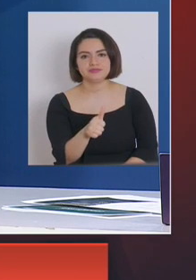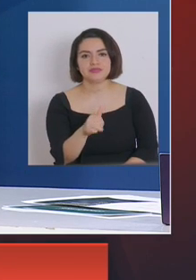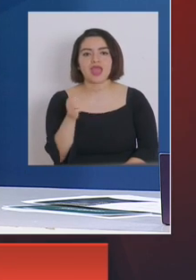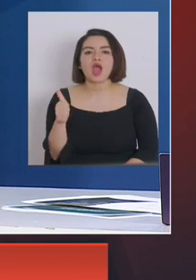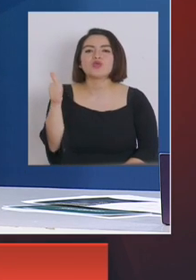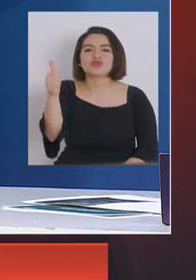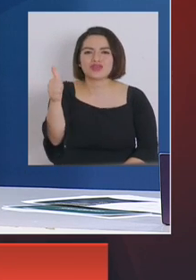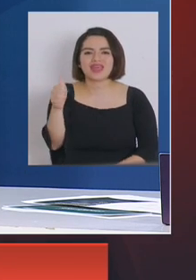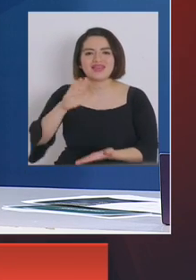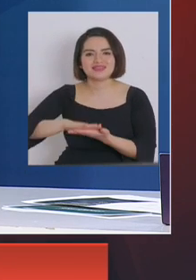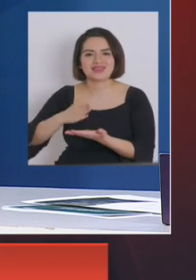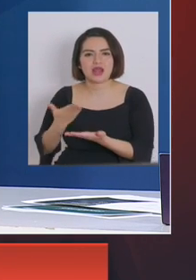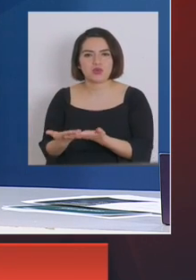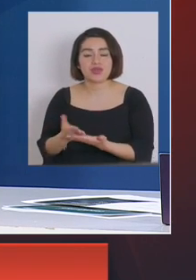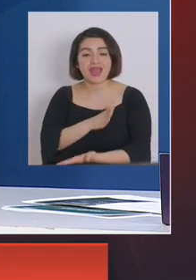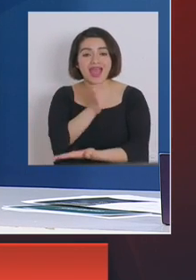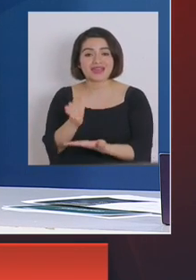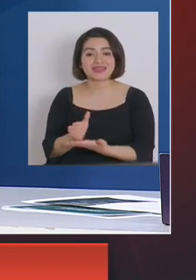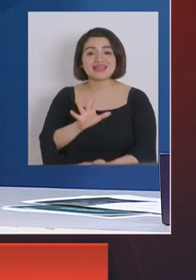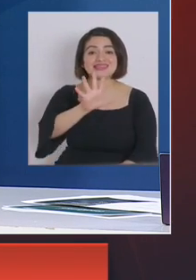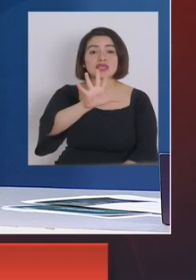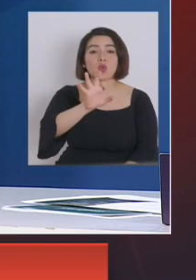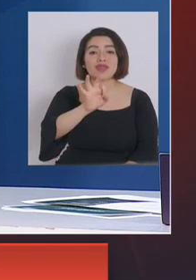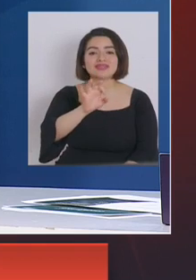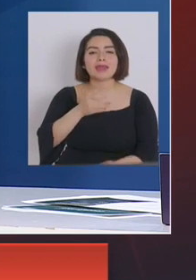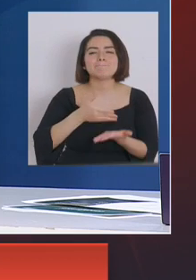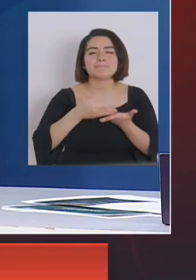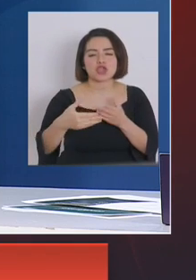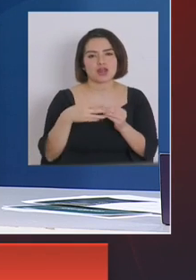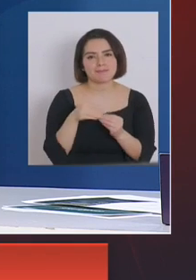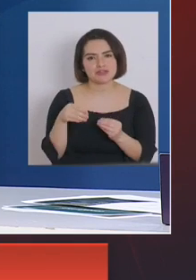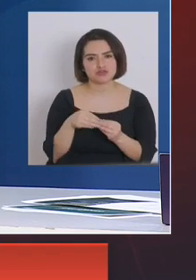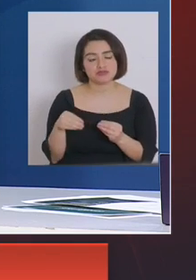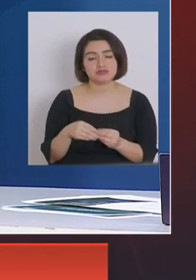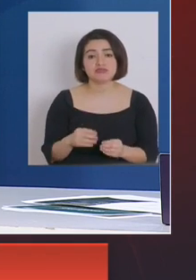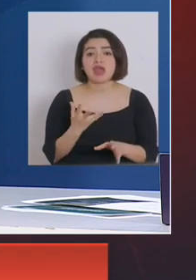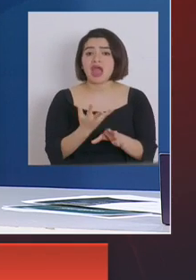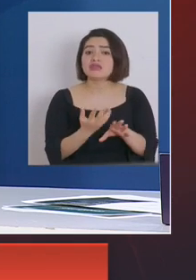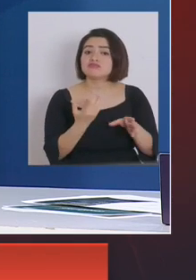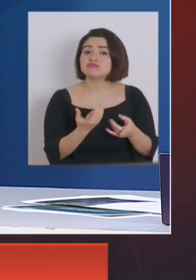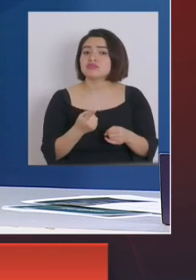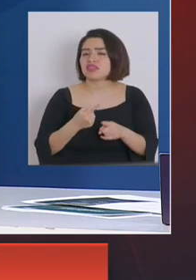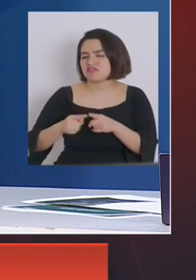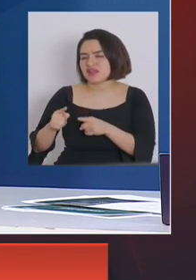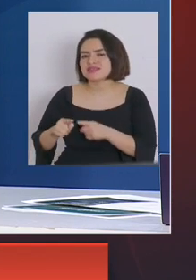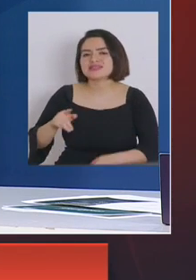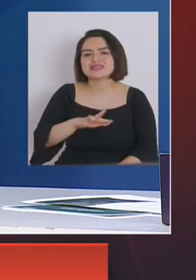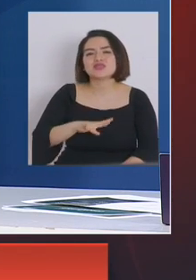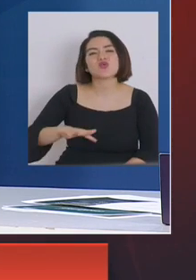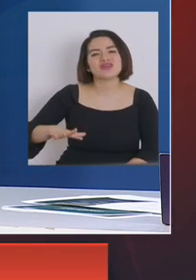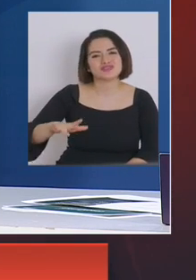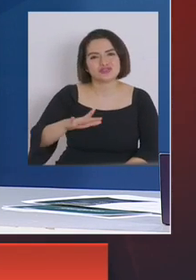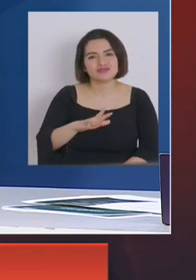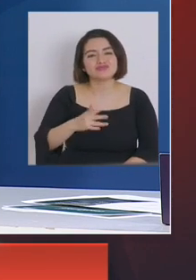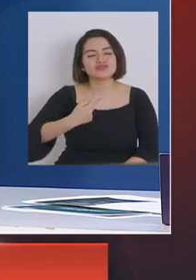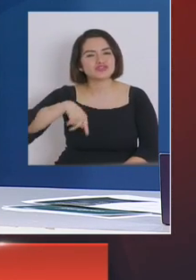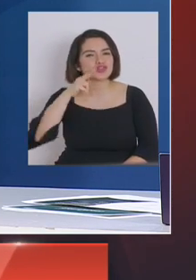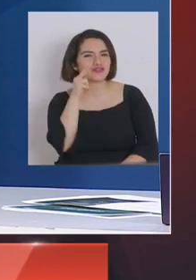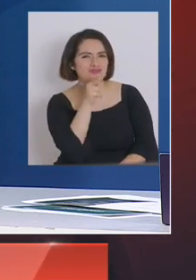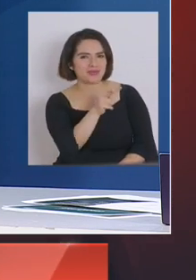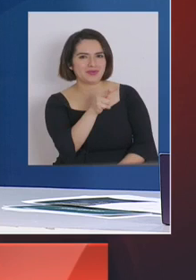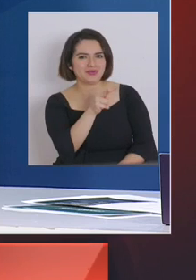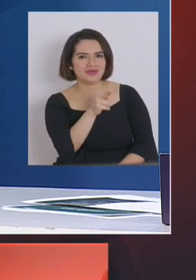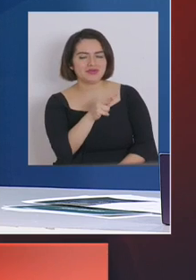autoridad sanitaria que son hasta 50 millones de pesos. Esto ha ocurrido en varias de las situaciones particulares que estamos viviendo